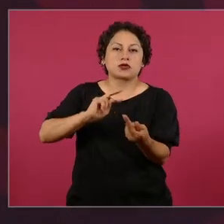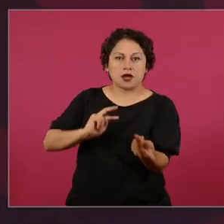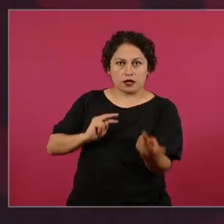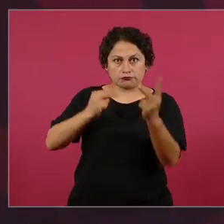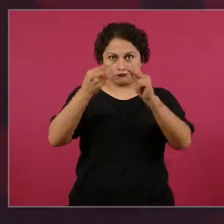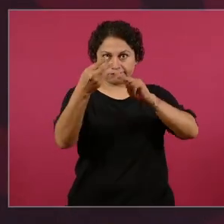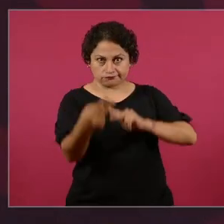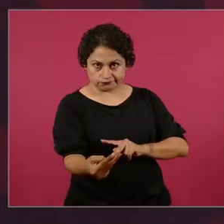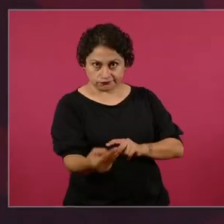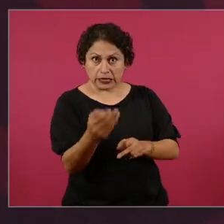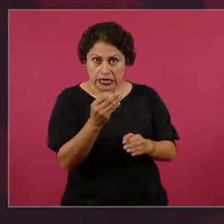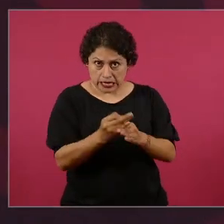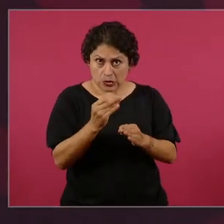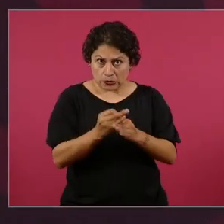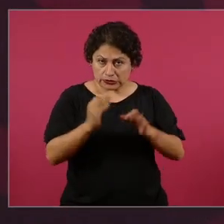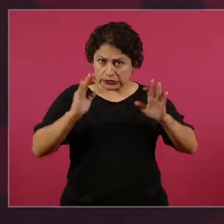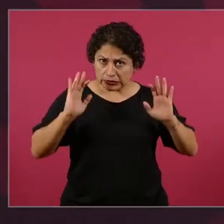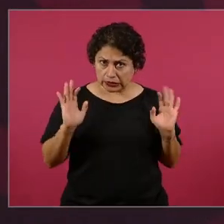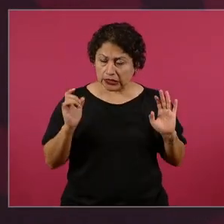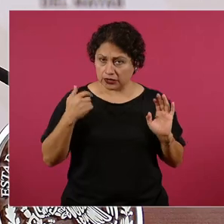a ver a ver vamos